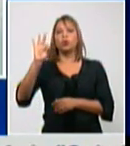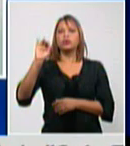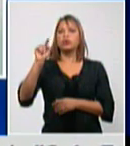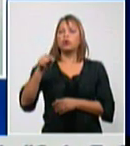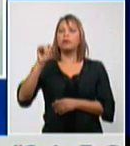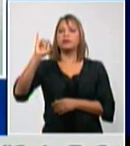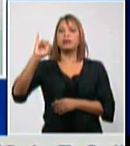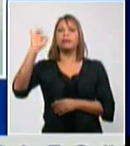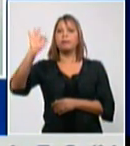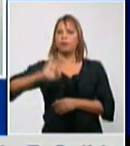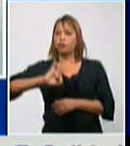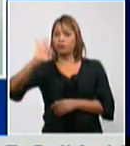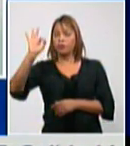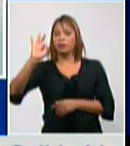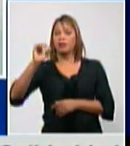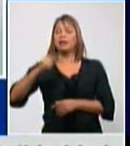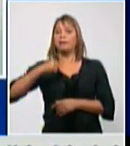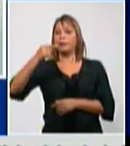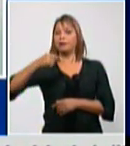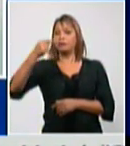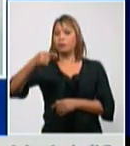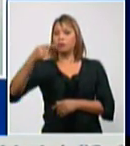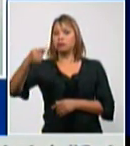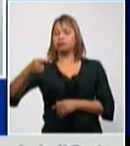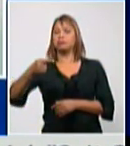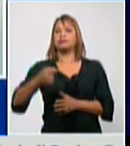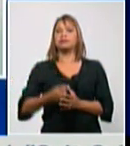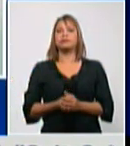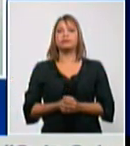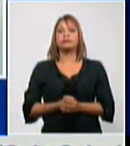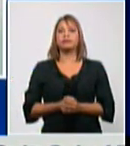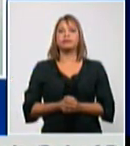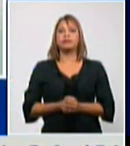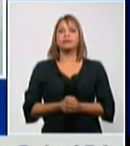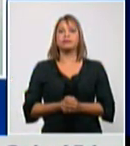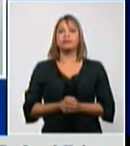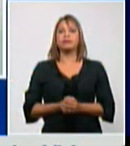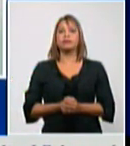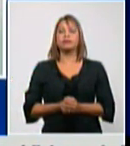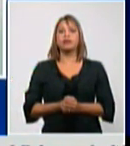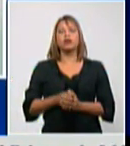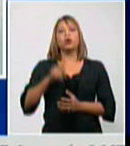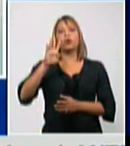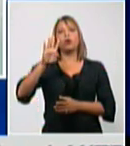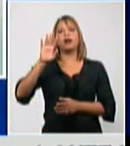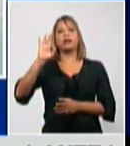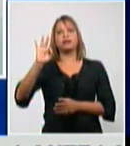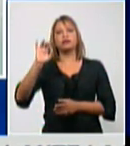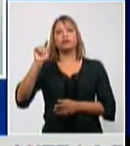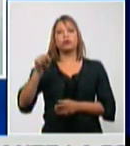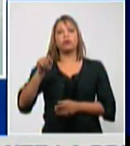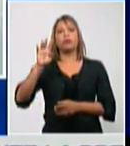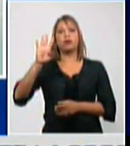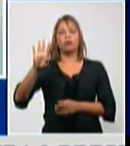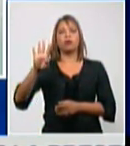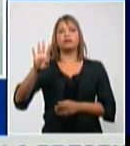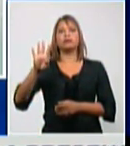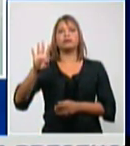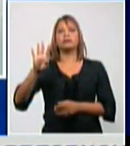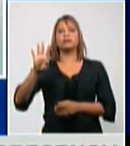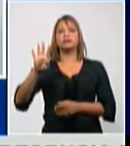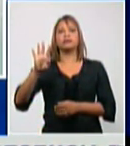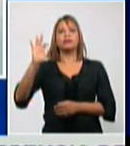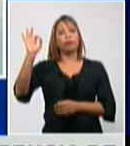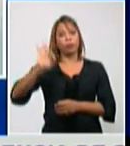por días que estamos hablando de cuarenta ocho coma cuasos muy